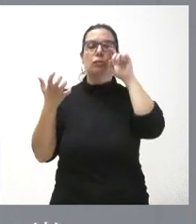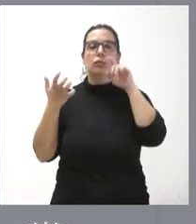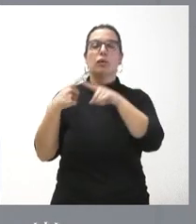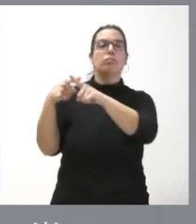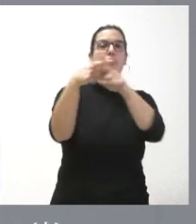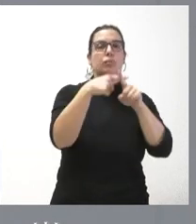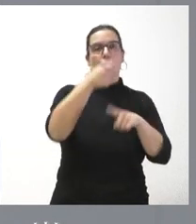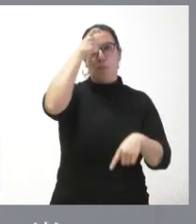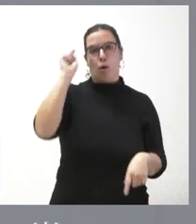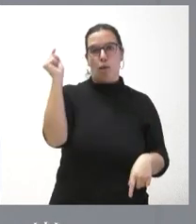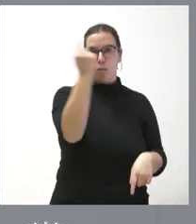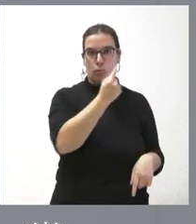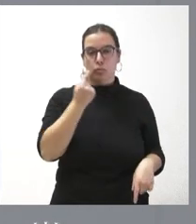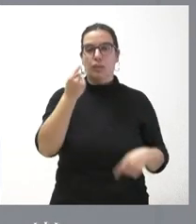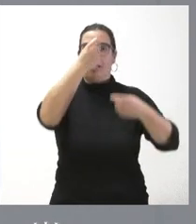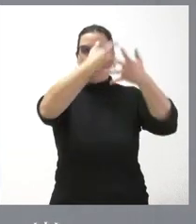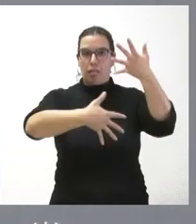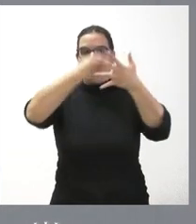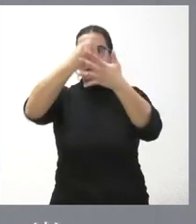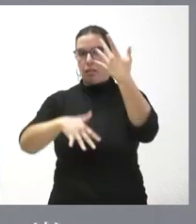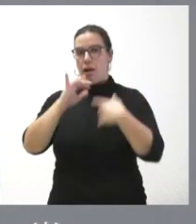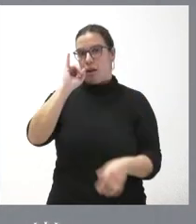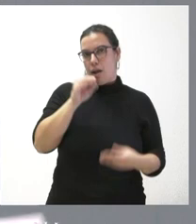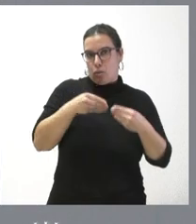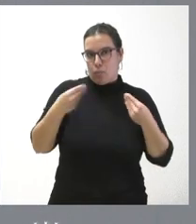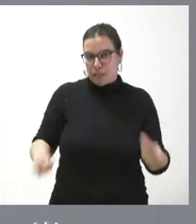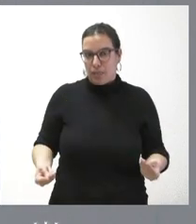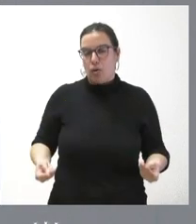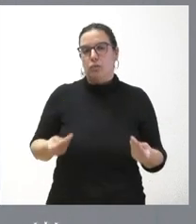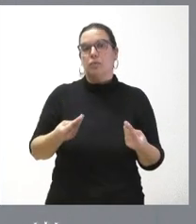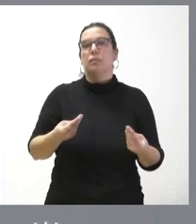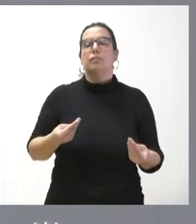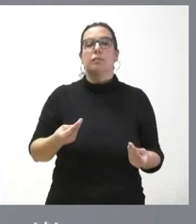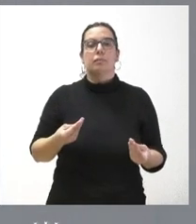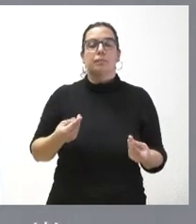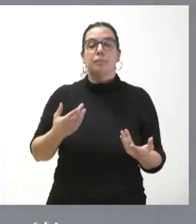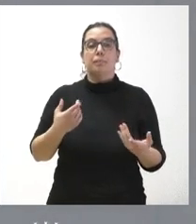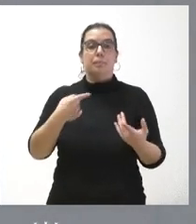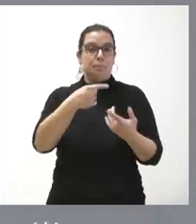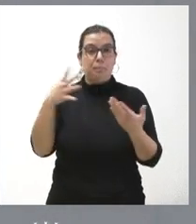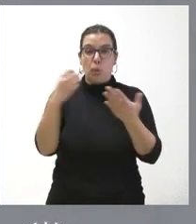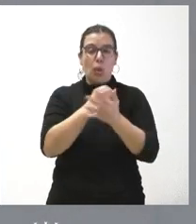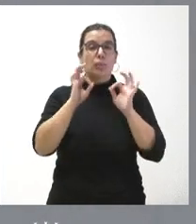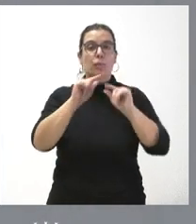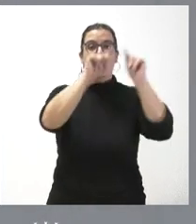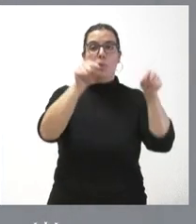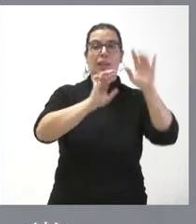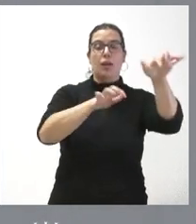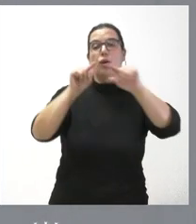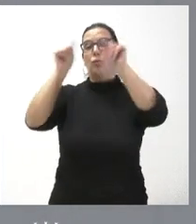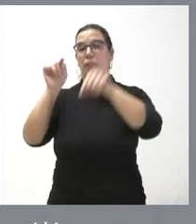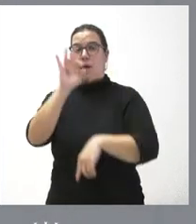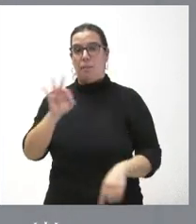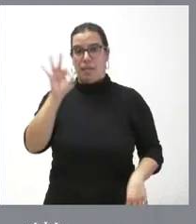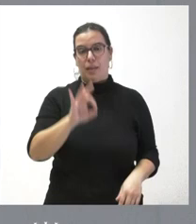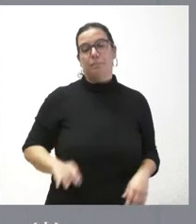estos municipios cuya relación la tienen en la documentación entregada, que, como les digo, todos ellos son de las provincias de León y de